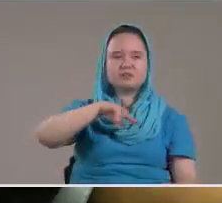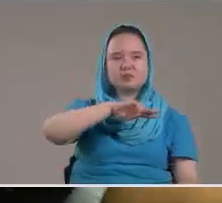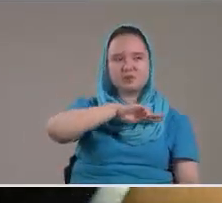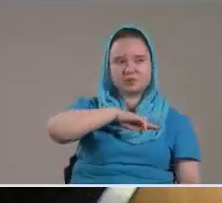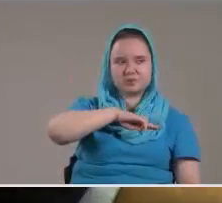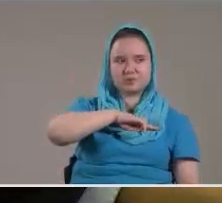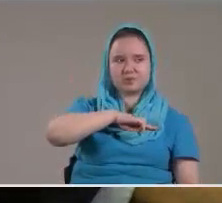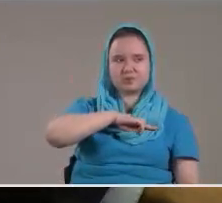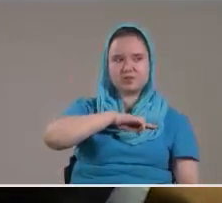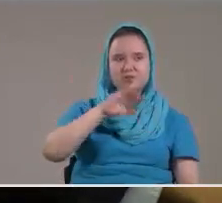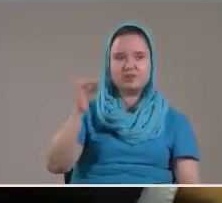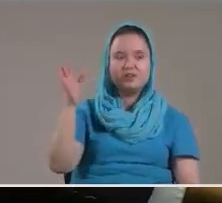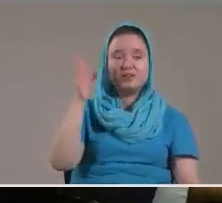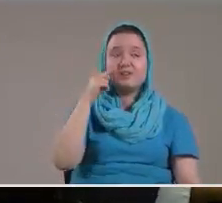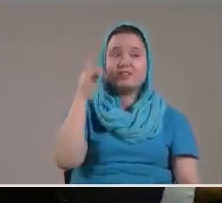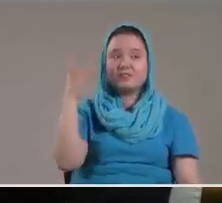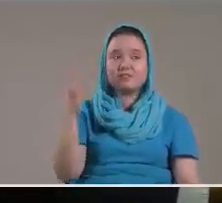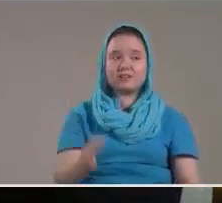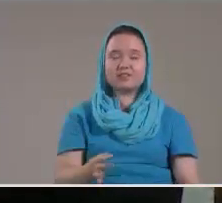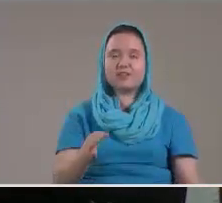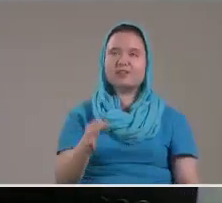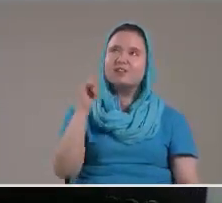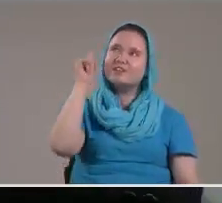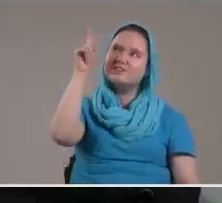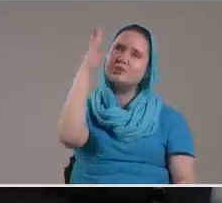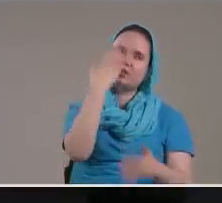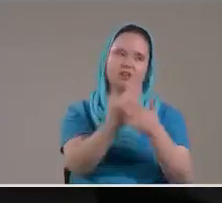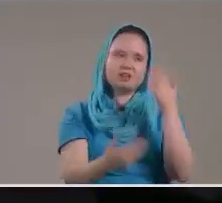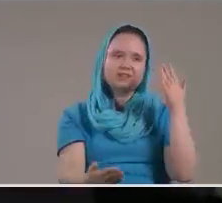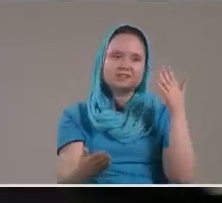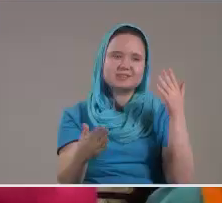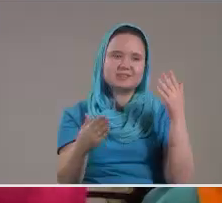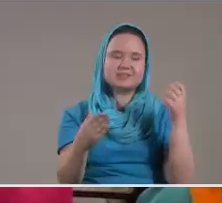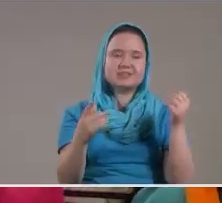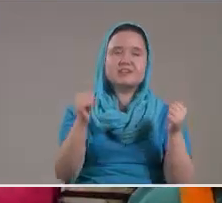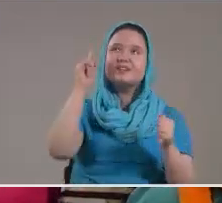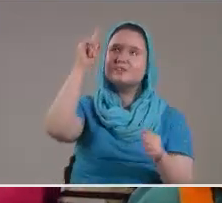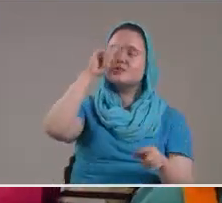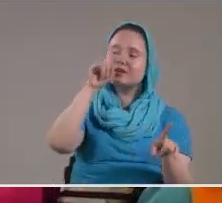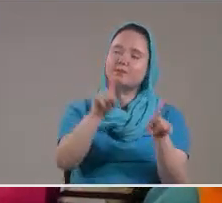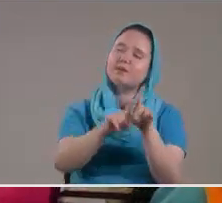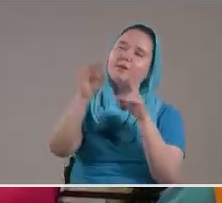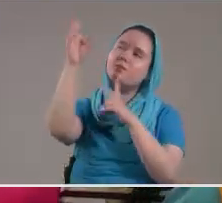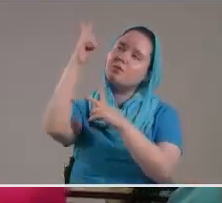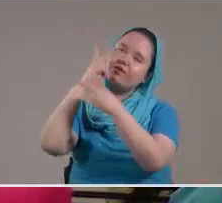Y que ciertamente Y te ibas Habrías De volver